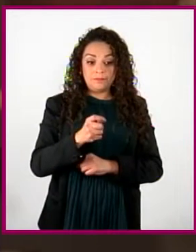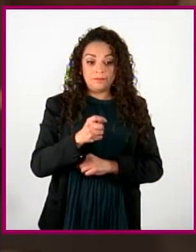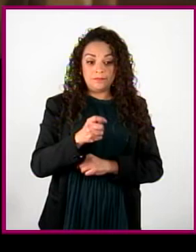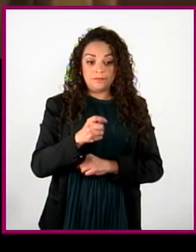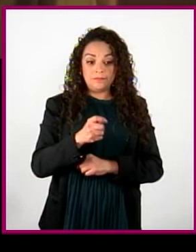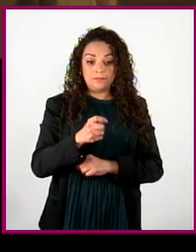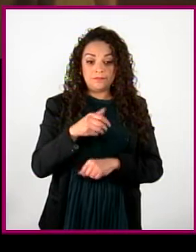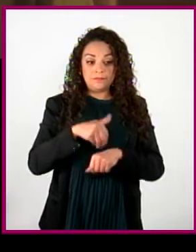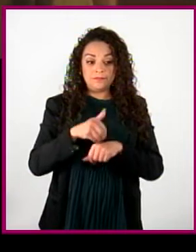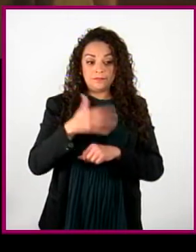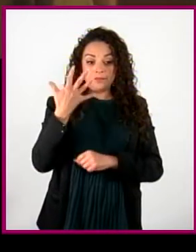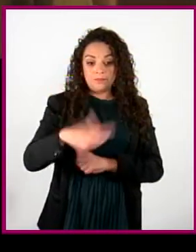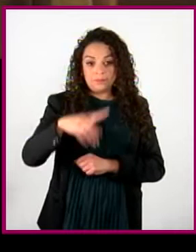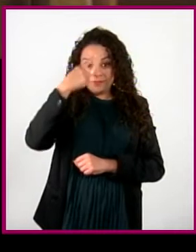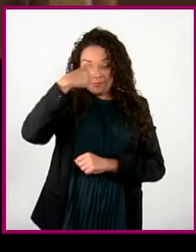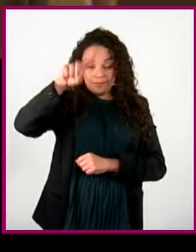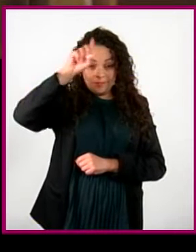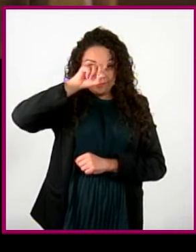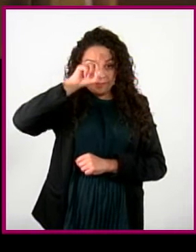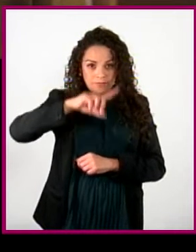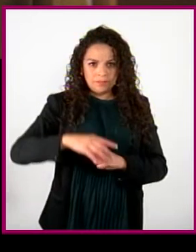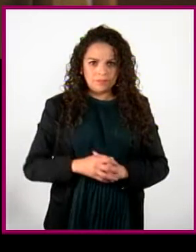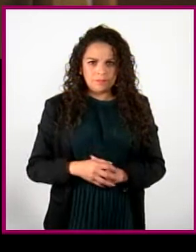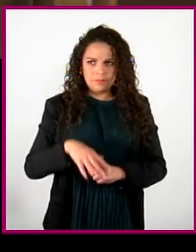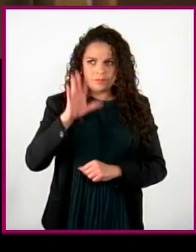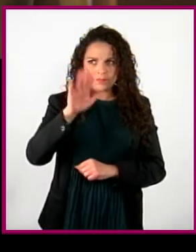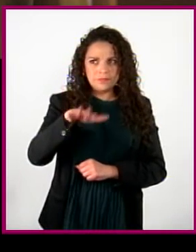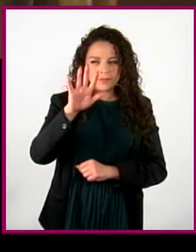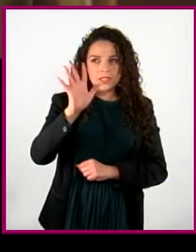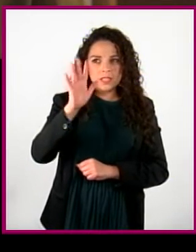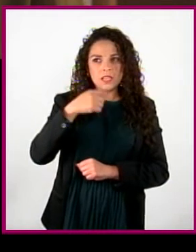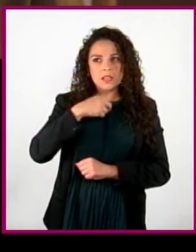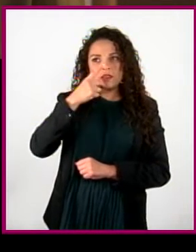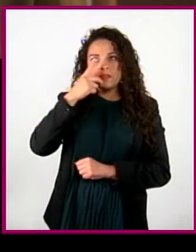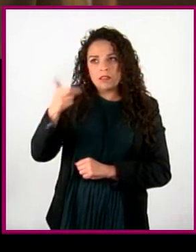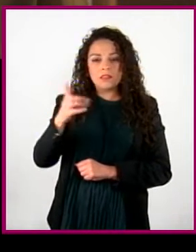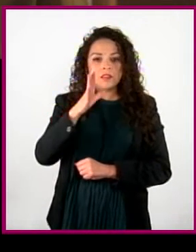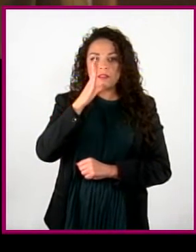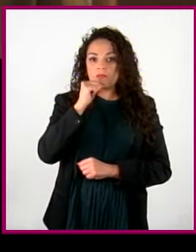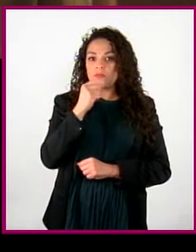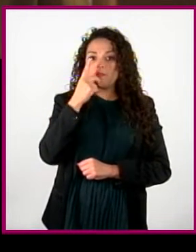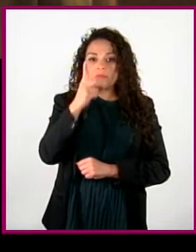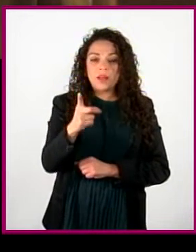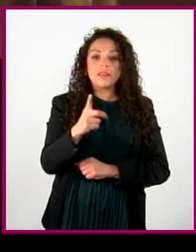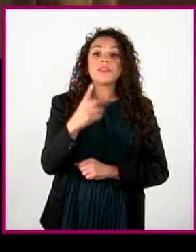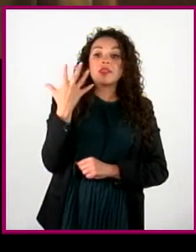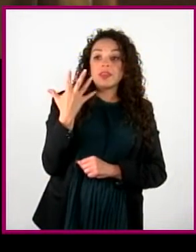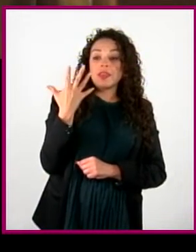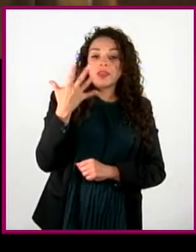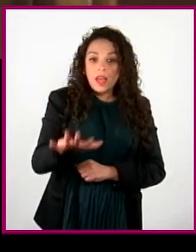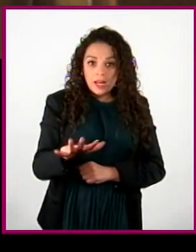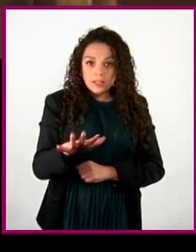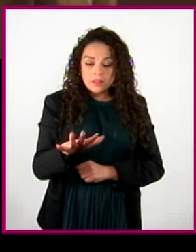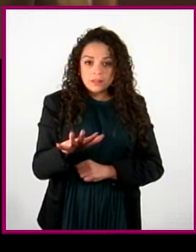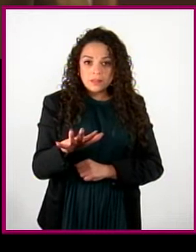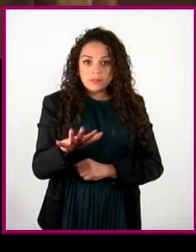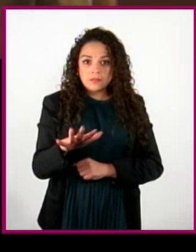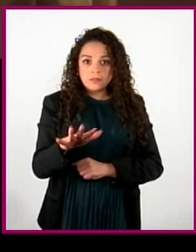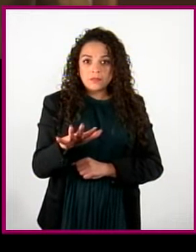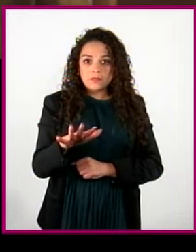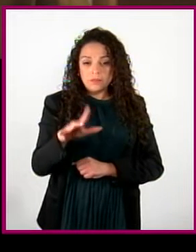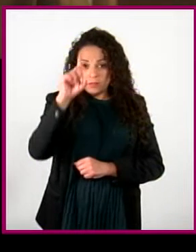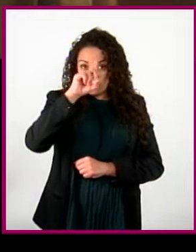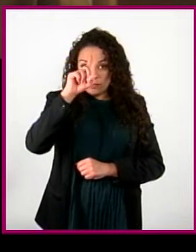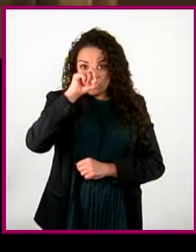10. Juan Manuel, ya te lo he dicho. No puedes decir que es un top 10 si hay menos de 10